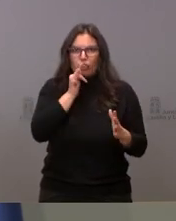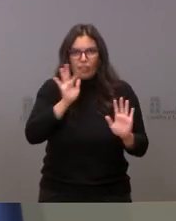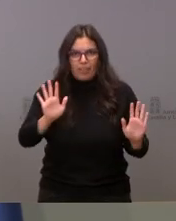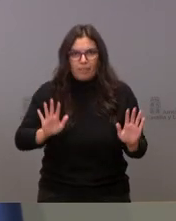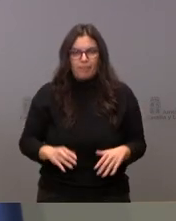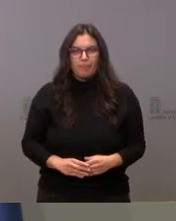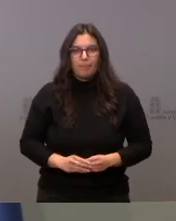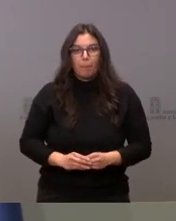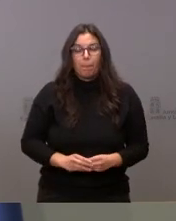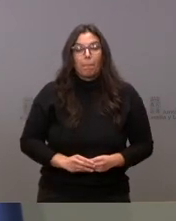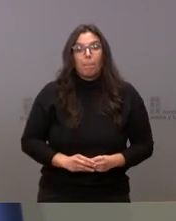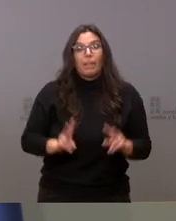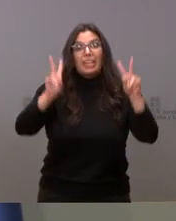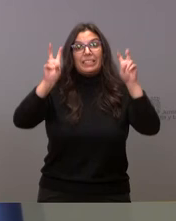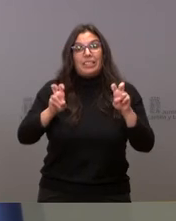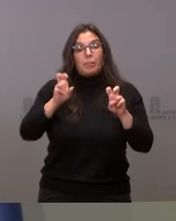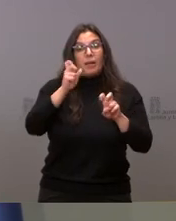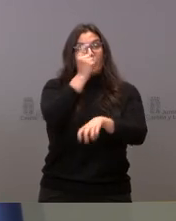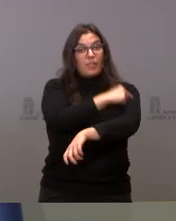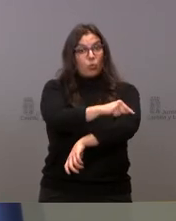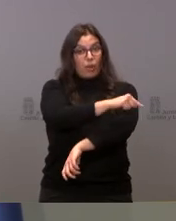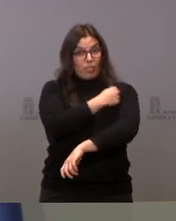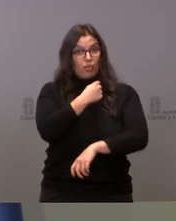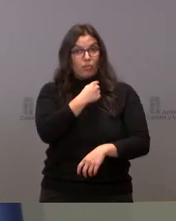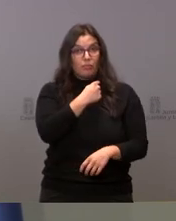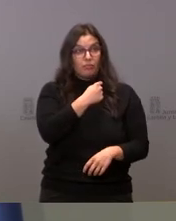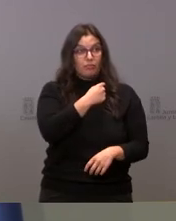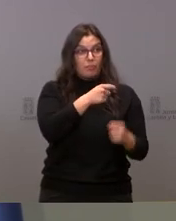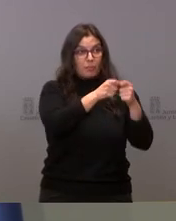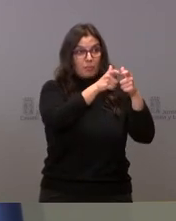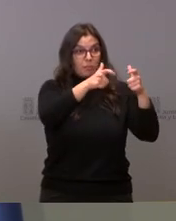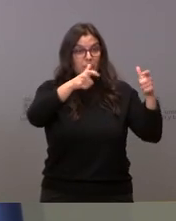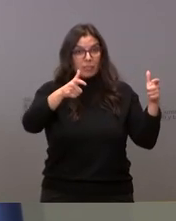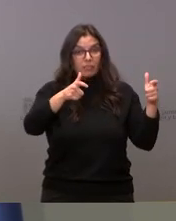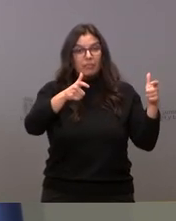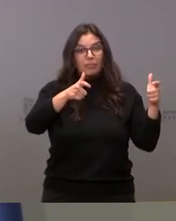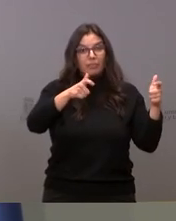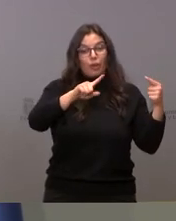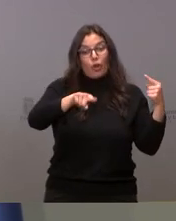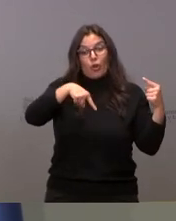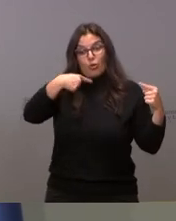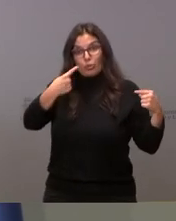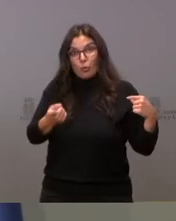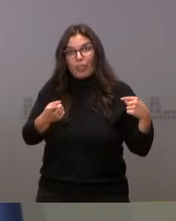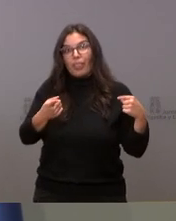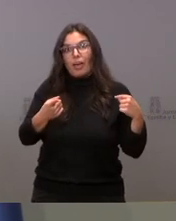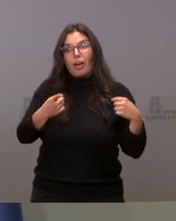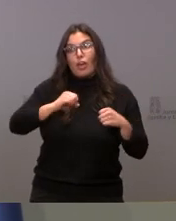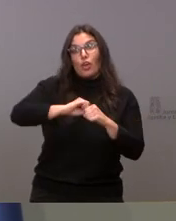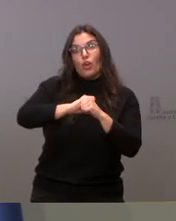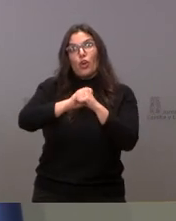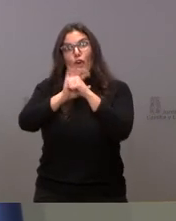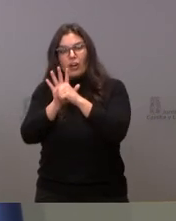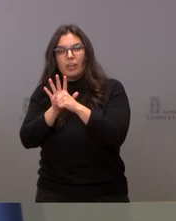La vacunación está convirtiendo a la pandemia en una situación más